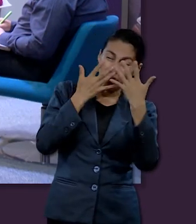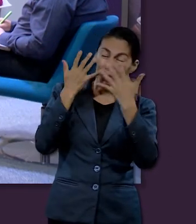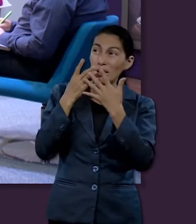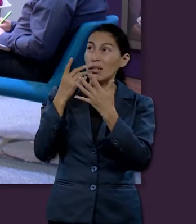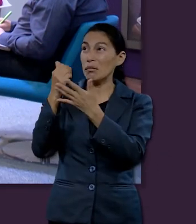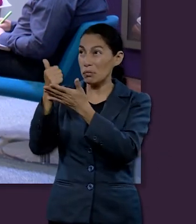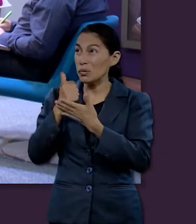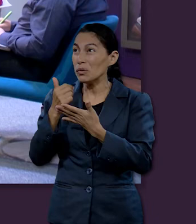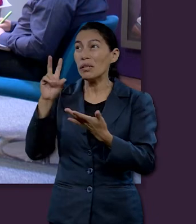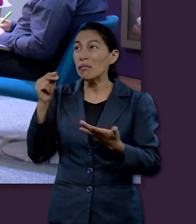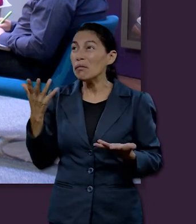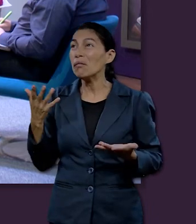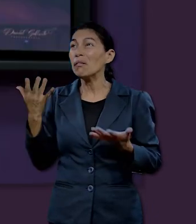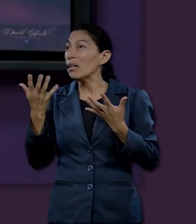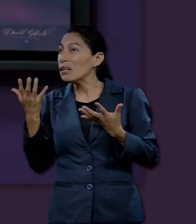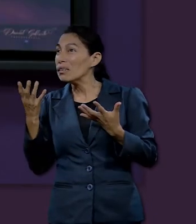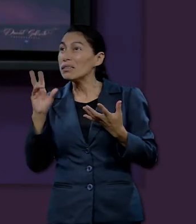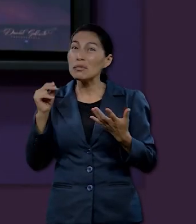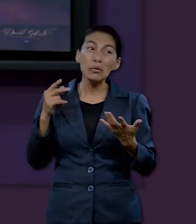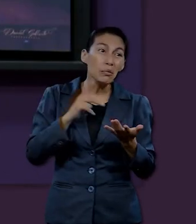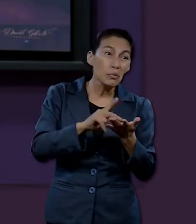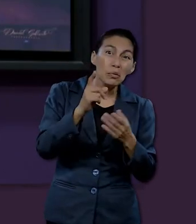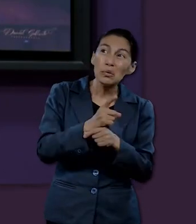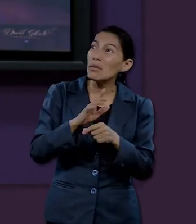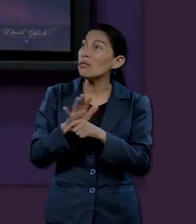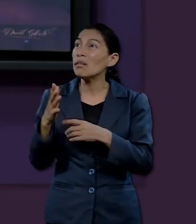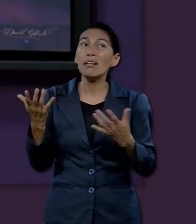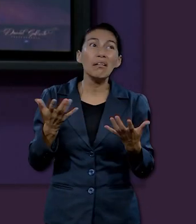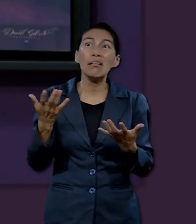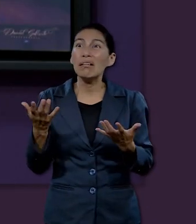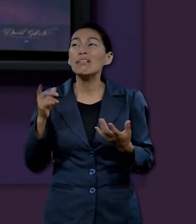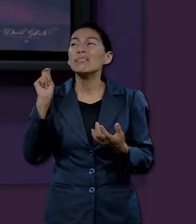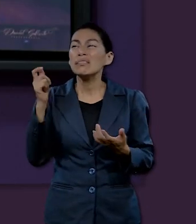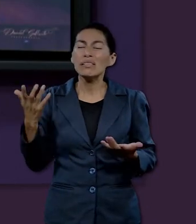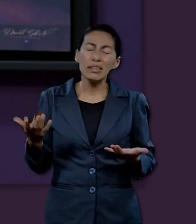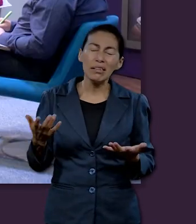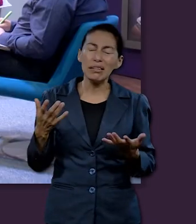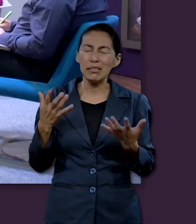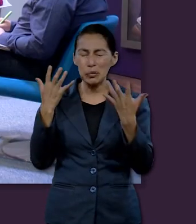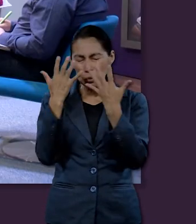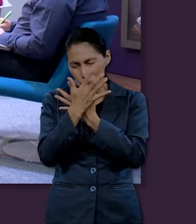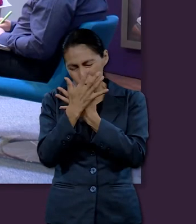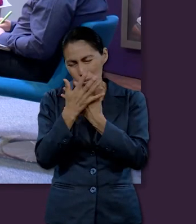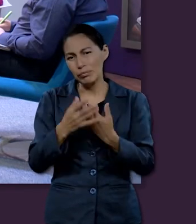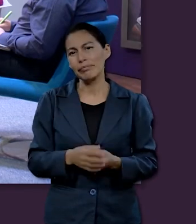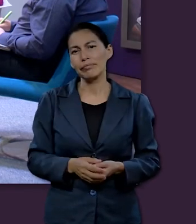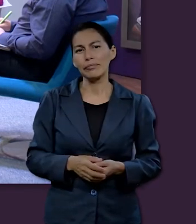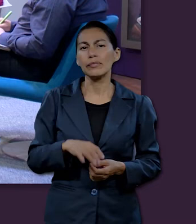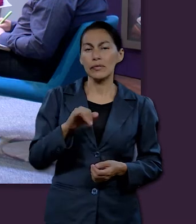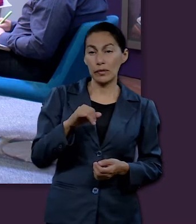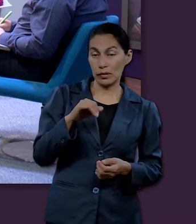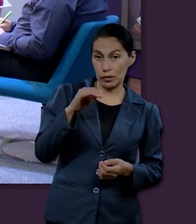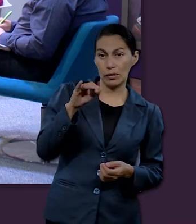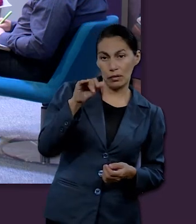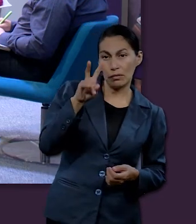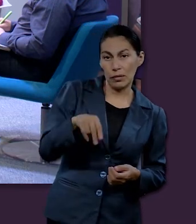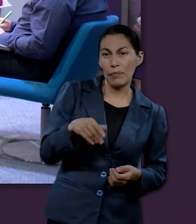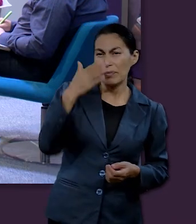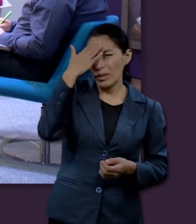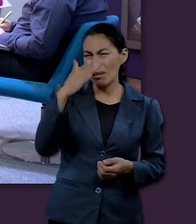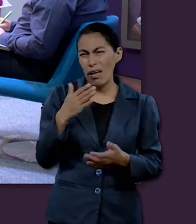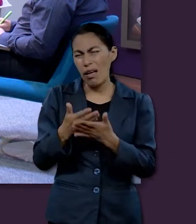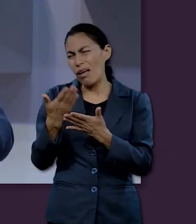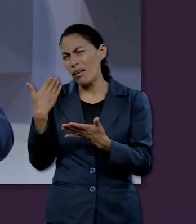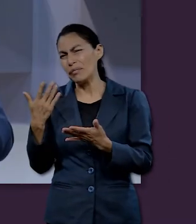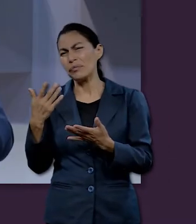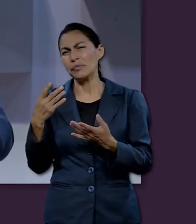Entonces creo que ahí es donde entra la parte de la humildad, someternos y aceptar la voluntad de Dios en cualquier situación. Sí, saben que pasó